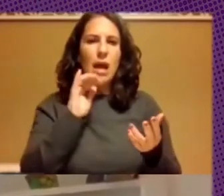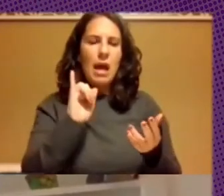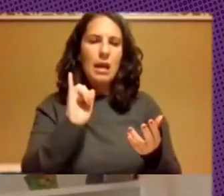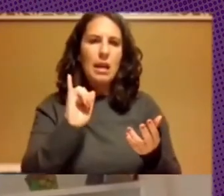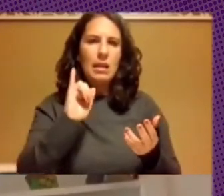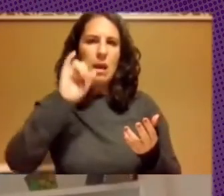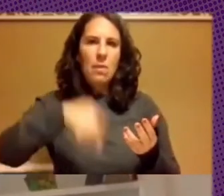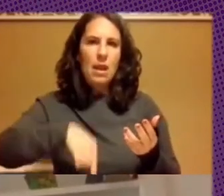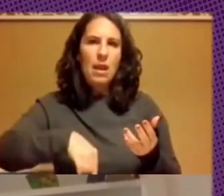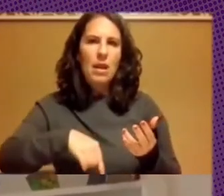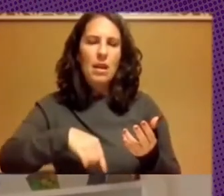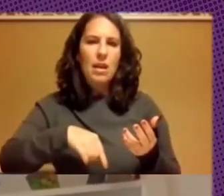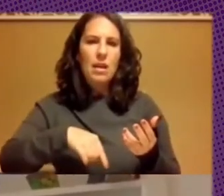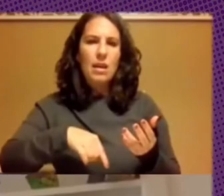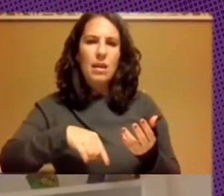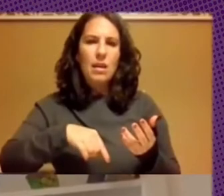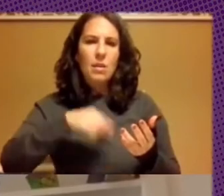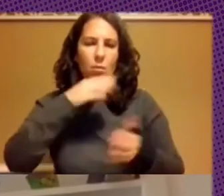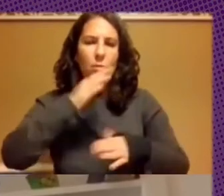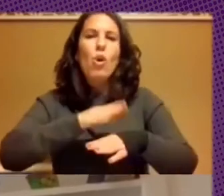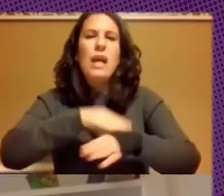de por qué usar software libre